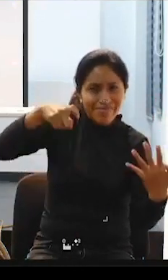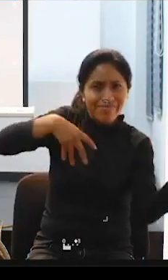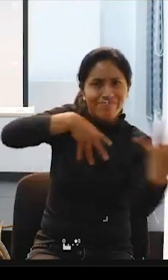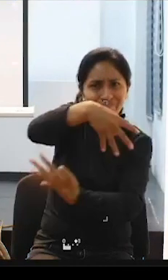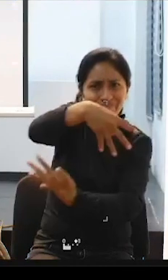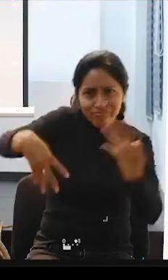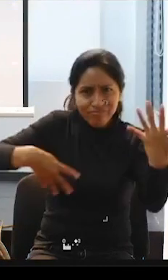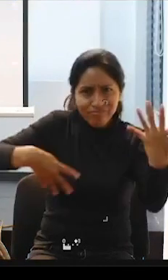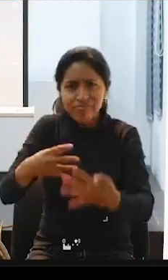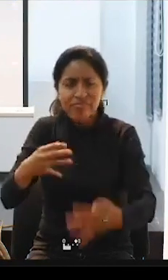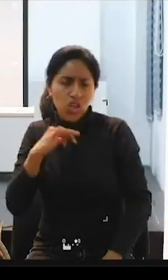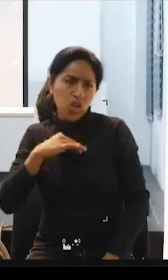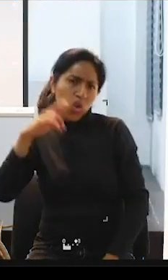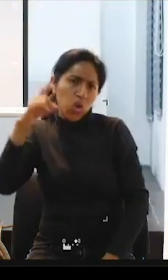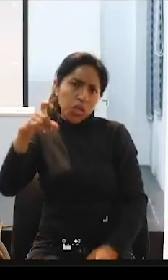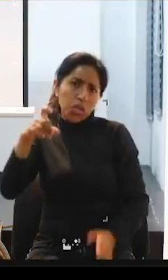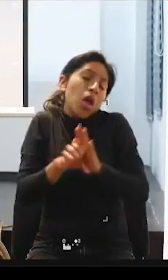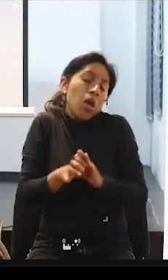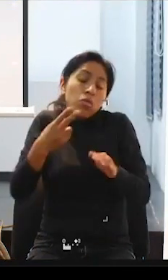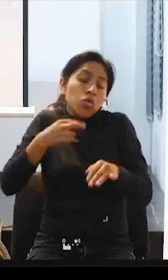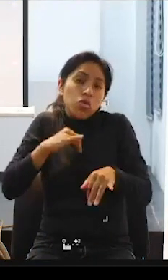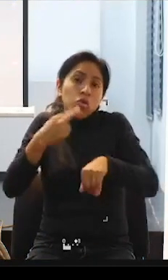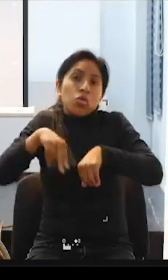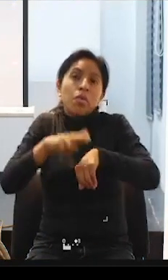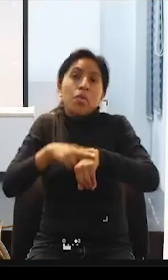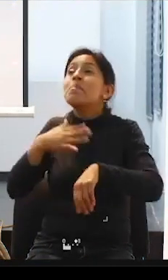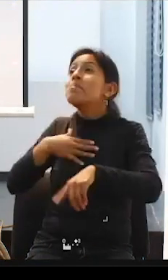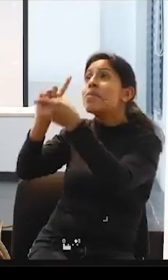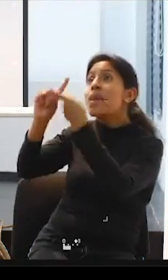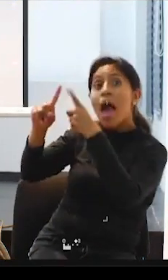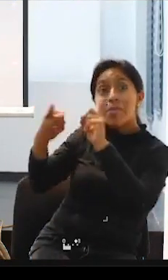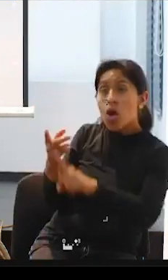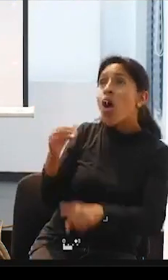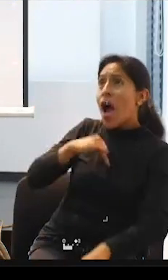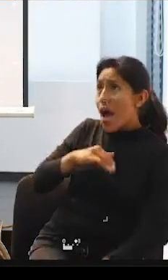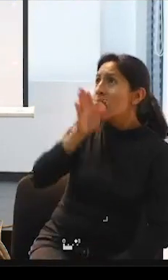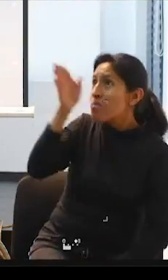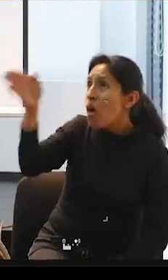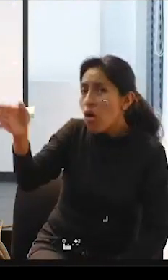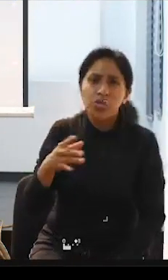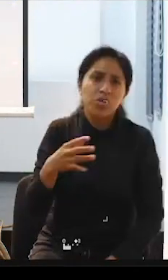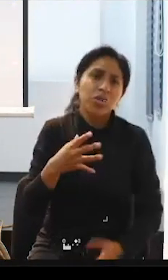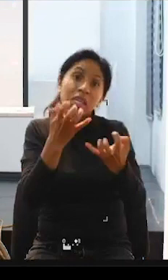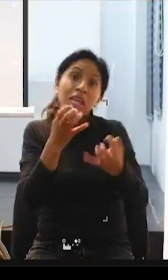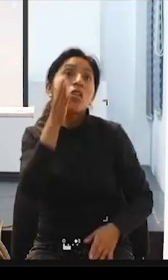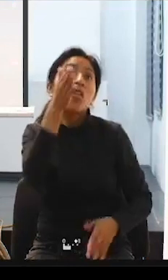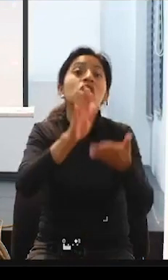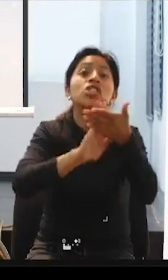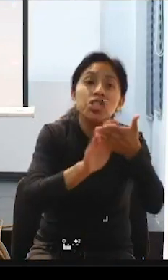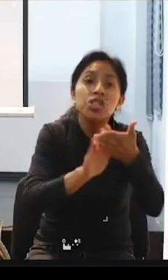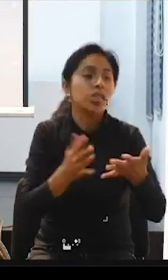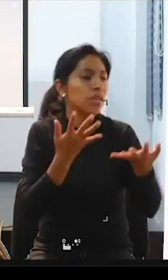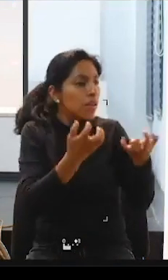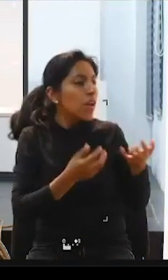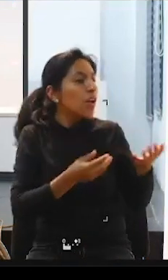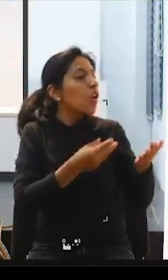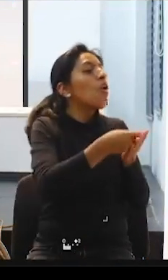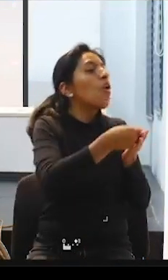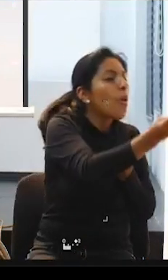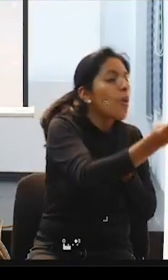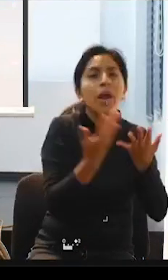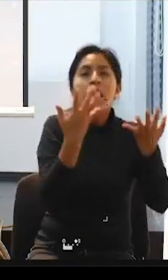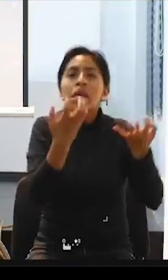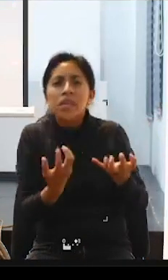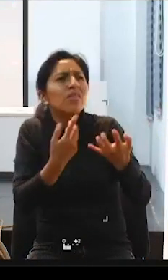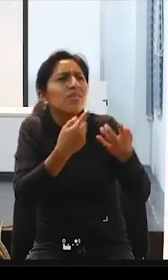necesito poder subir a casa de mis amistades, como poder ir al cine, como poder ir a comprar, como poder bajar a la